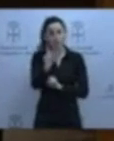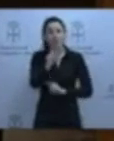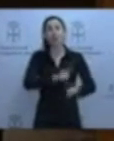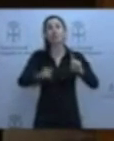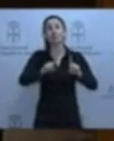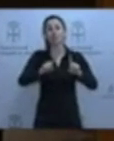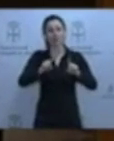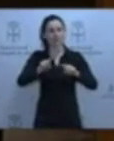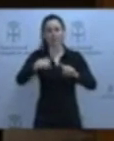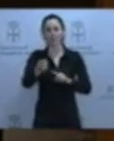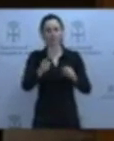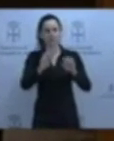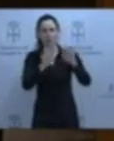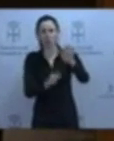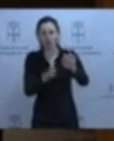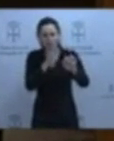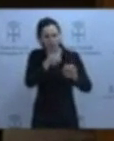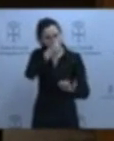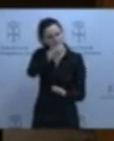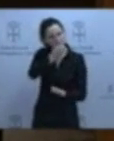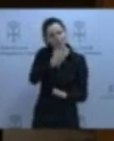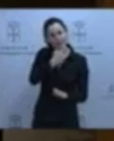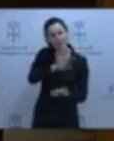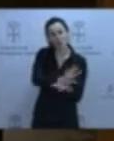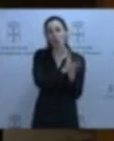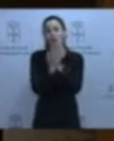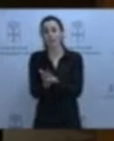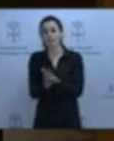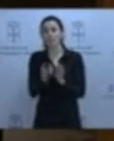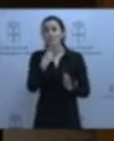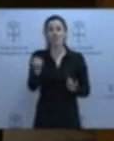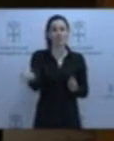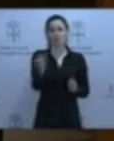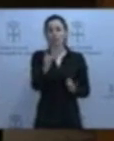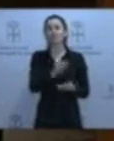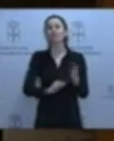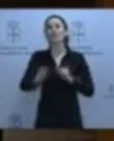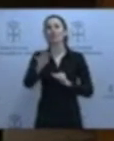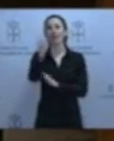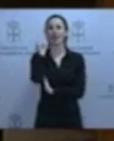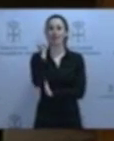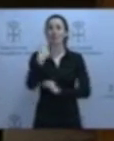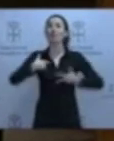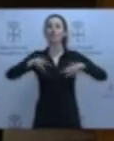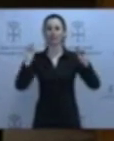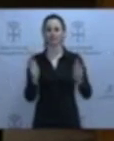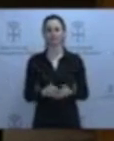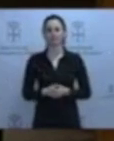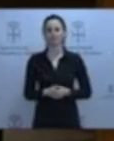a tener los votantes y van a tener que escoger entre el PSOE de Areces o el cambio. Y no lo va a tener tan difícil. Tienen una solución. Voy terminando.